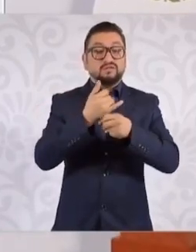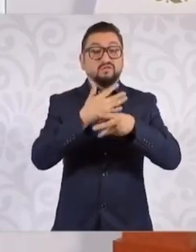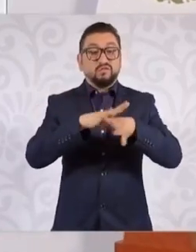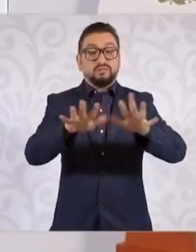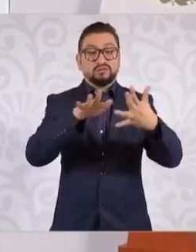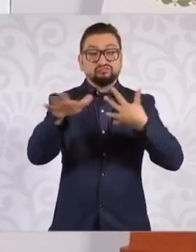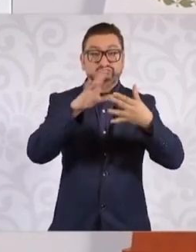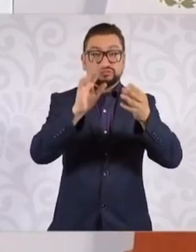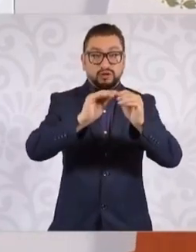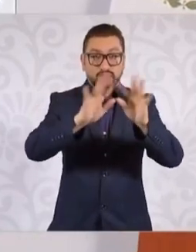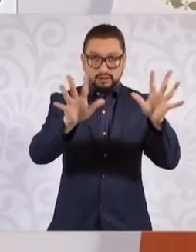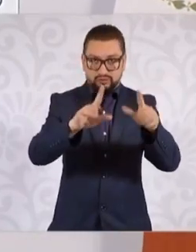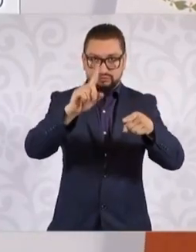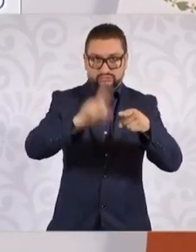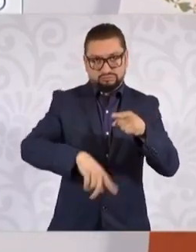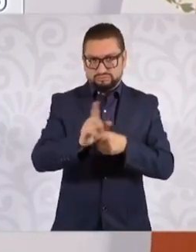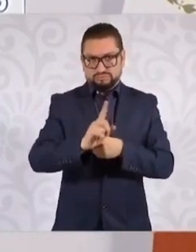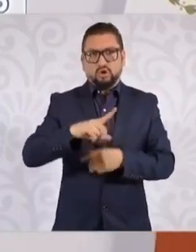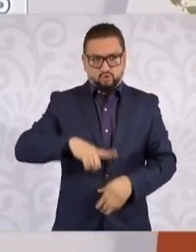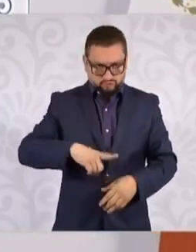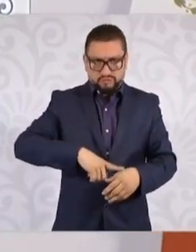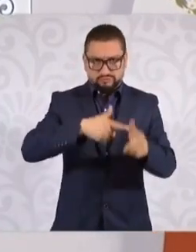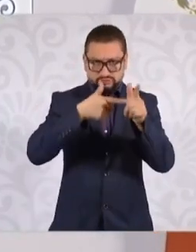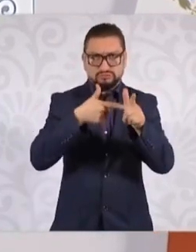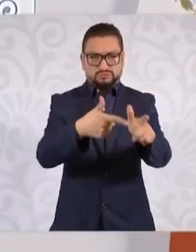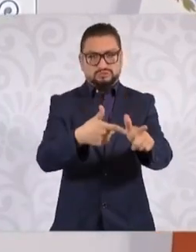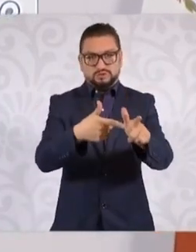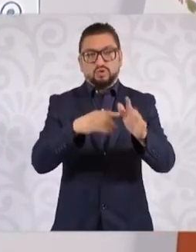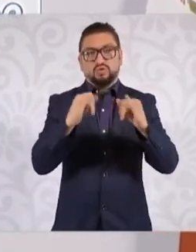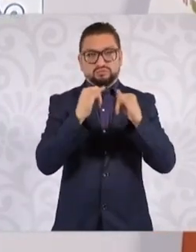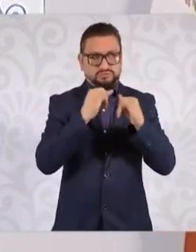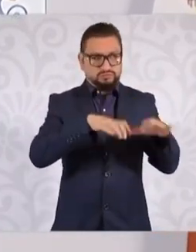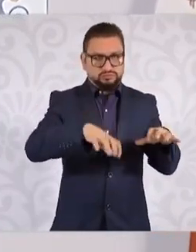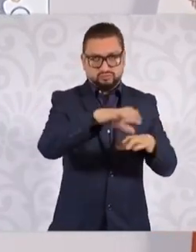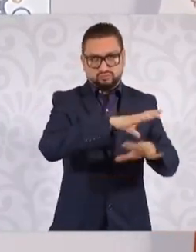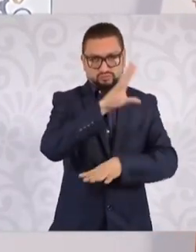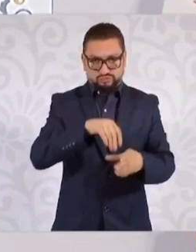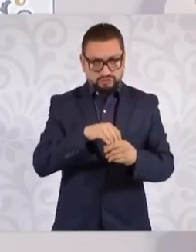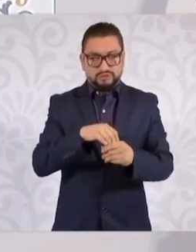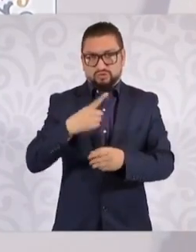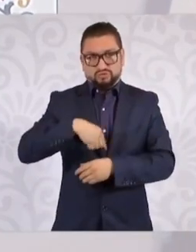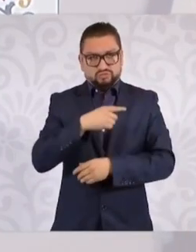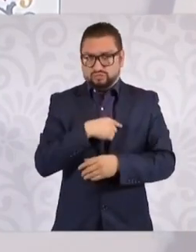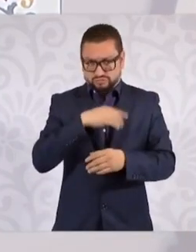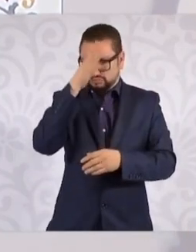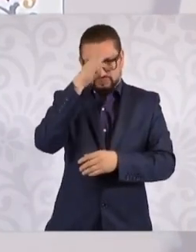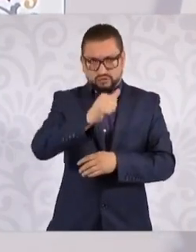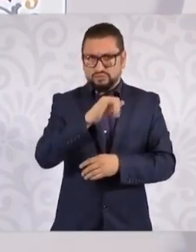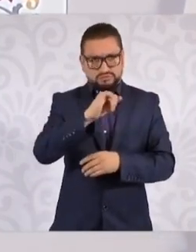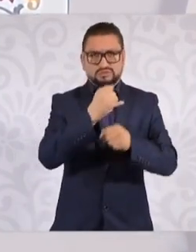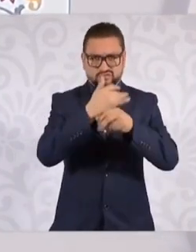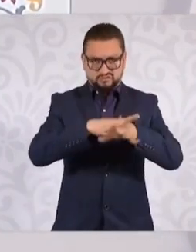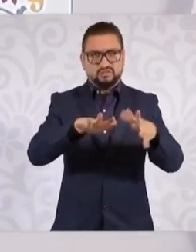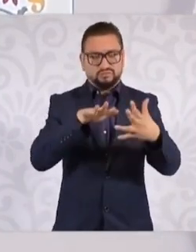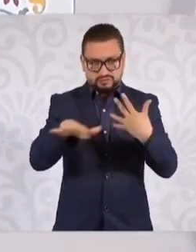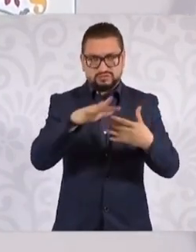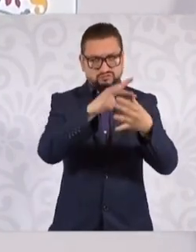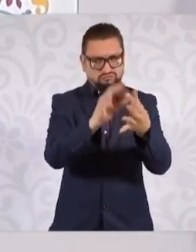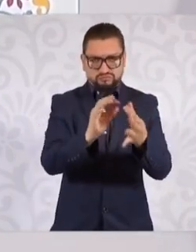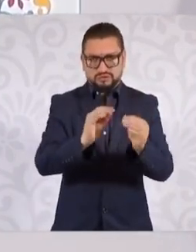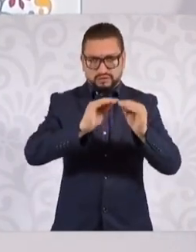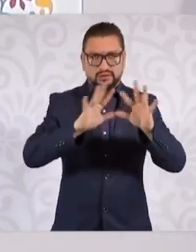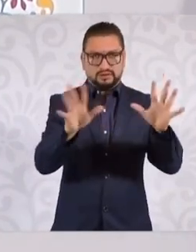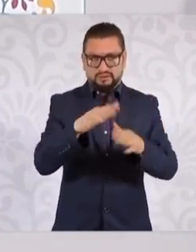transparencia en los gobiernos o todas las instituciones públicas. Nosotros estamos totalmente de acuerdo que los mecanismos de